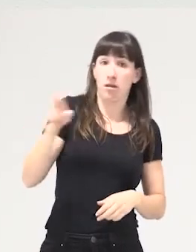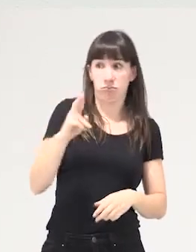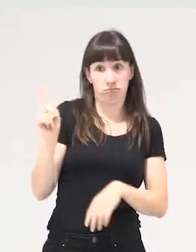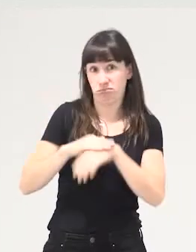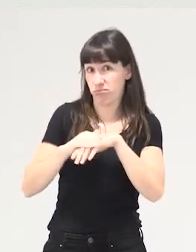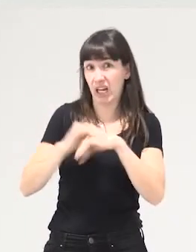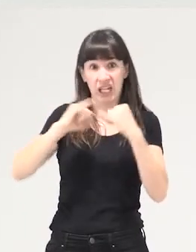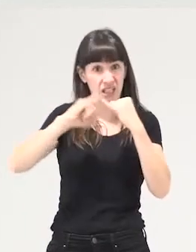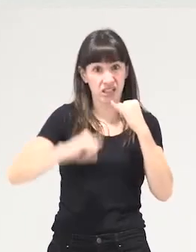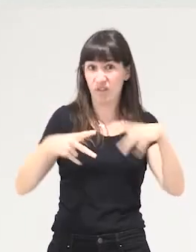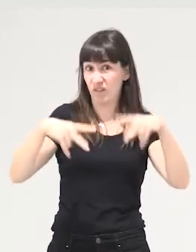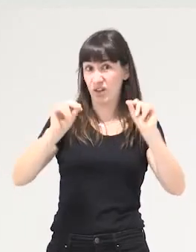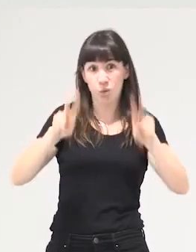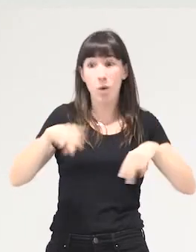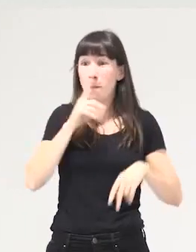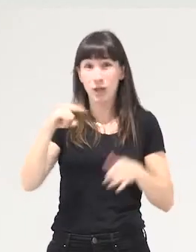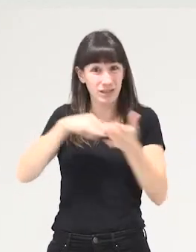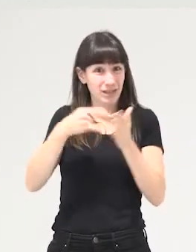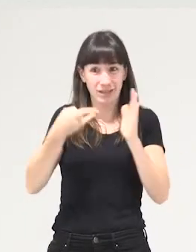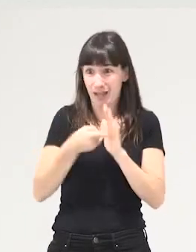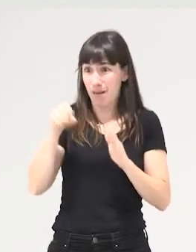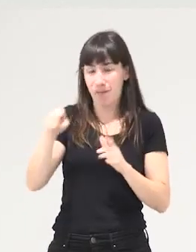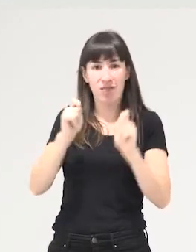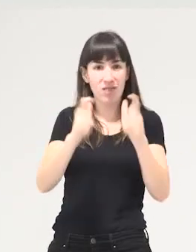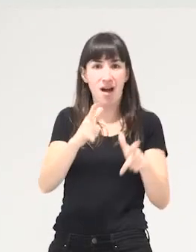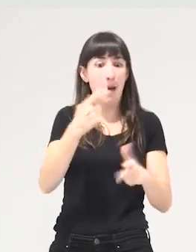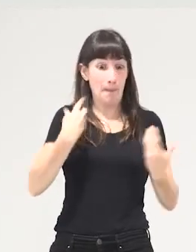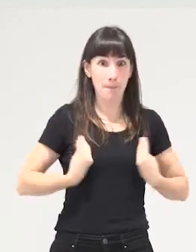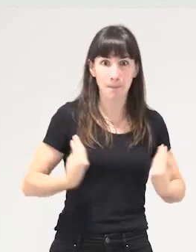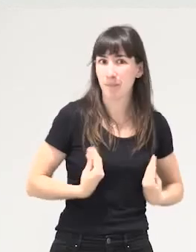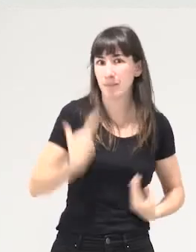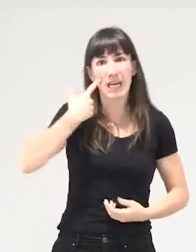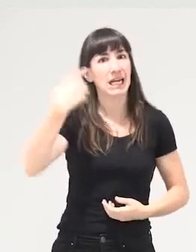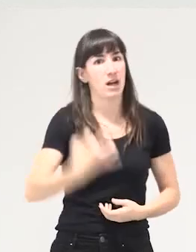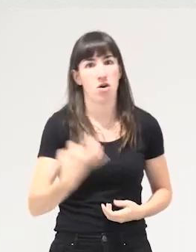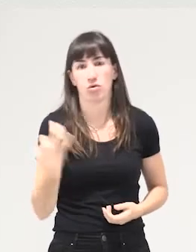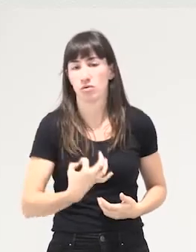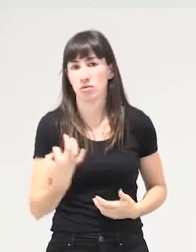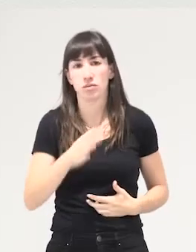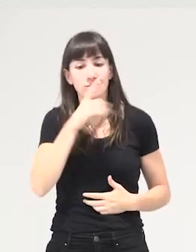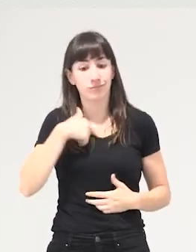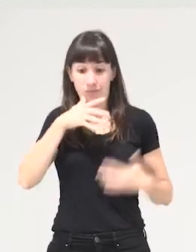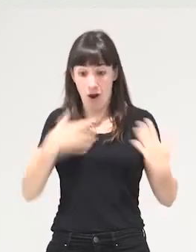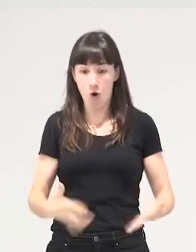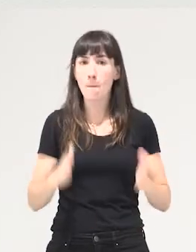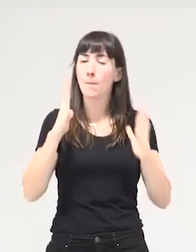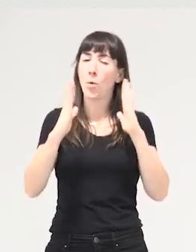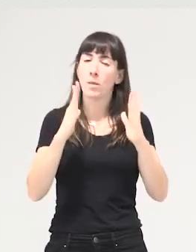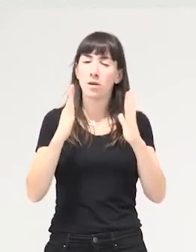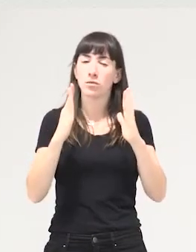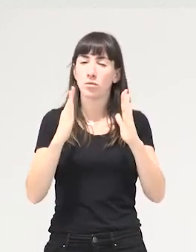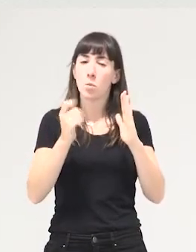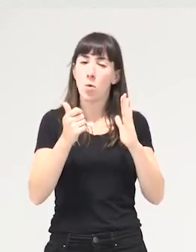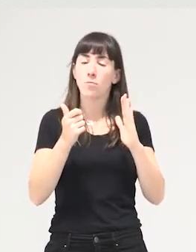quedarse porque el sistema en sí mismo pone en riesgo la vida entonces decimos que estamos en un momento incluso de